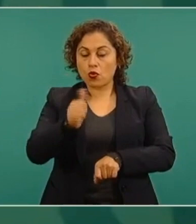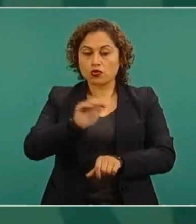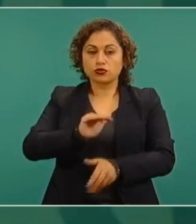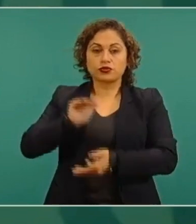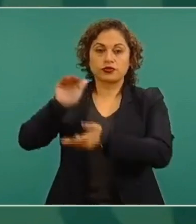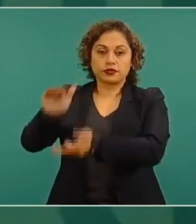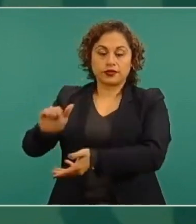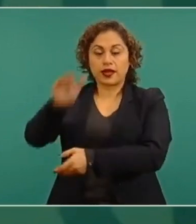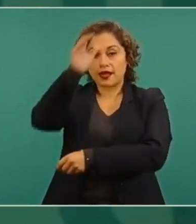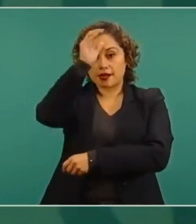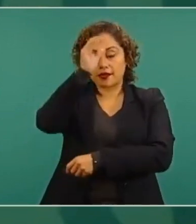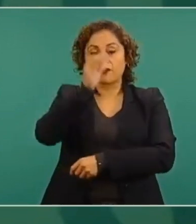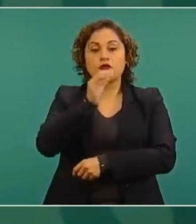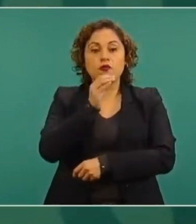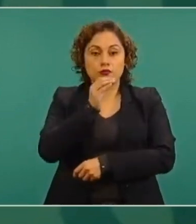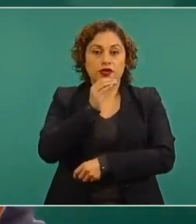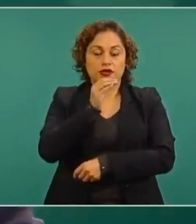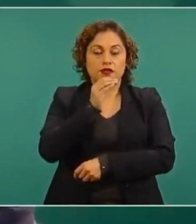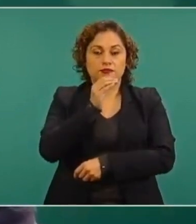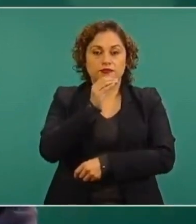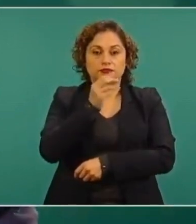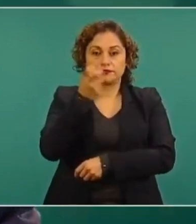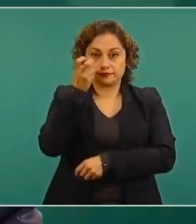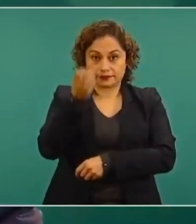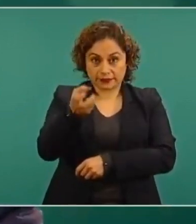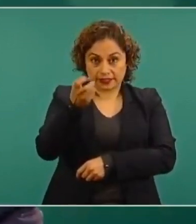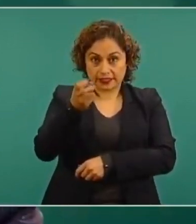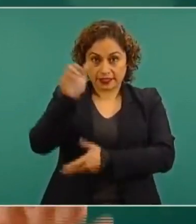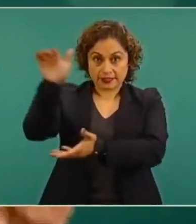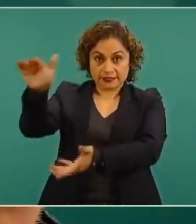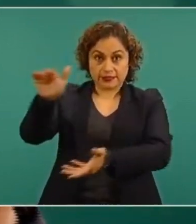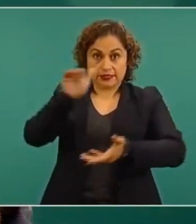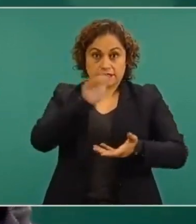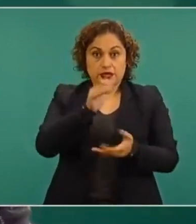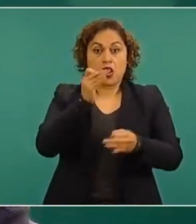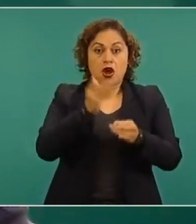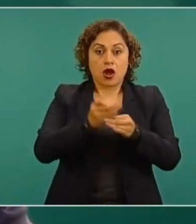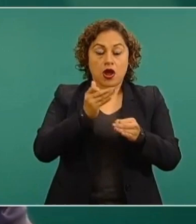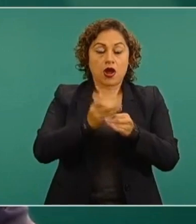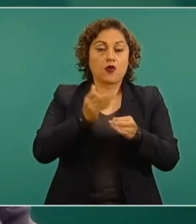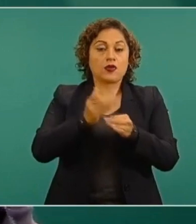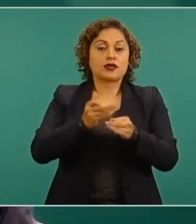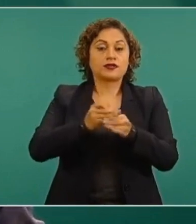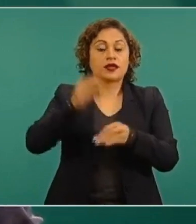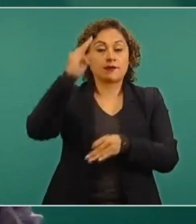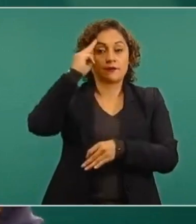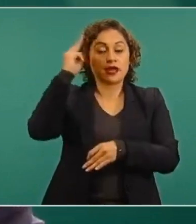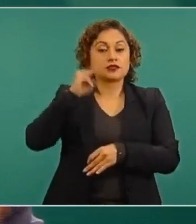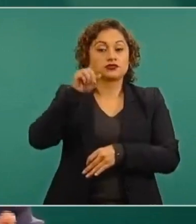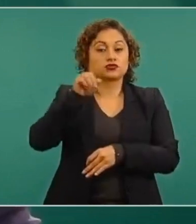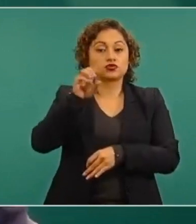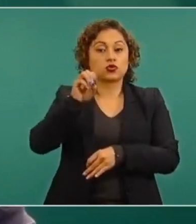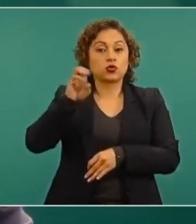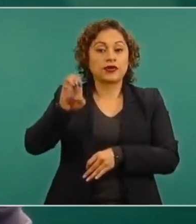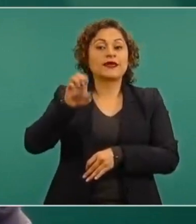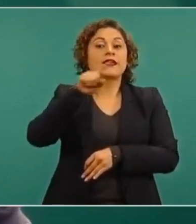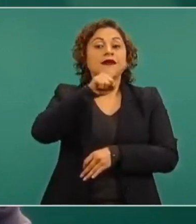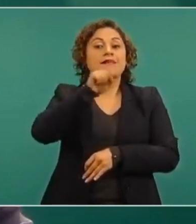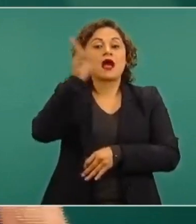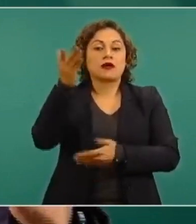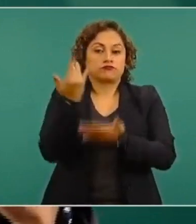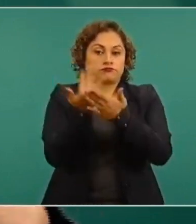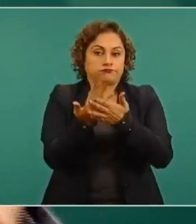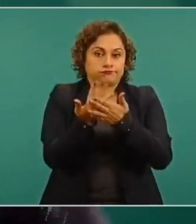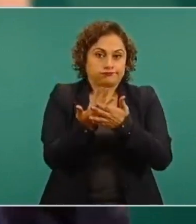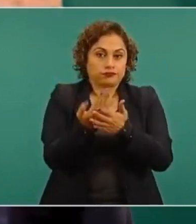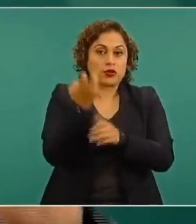a Coahuila. Esto es mayormente, ese embarque, que lo presentará el maestro Zoe Robledo cuando llegue, es para segundas dosis.